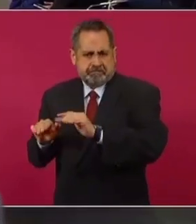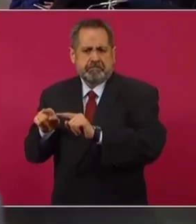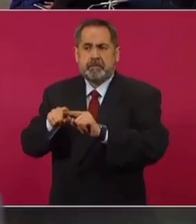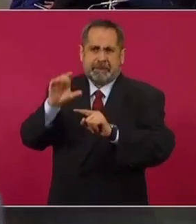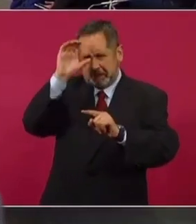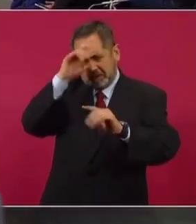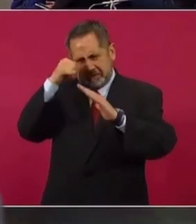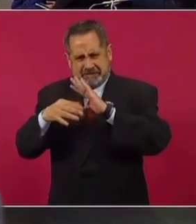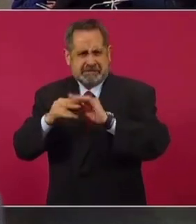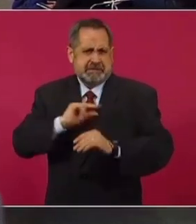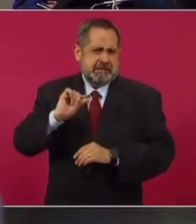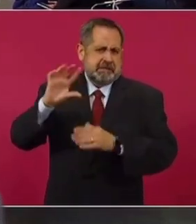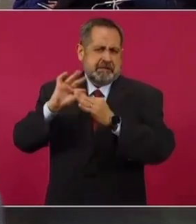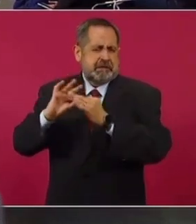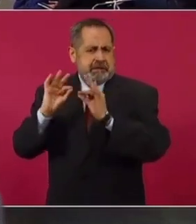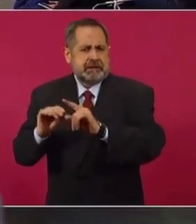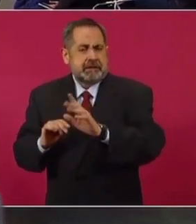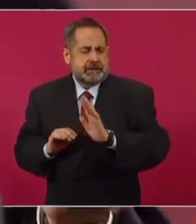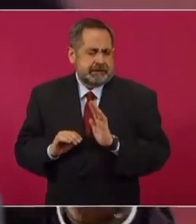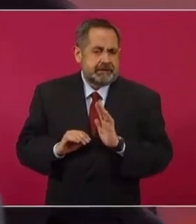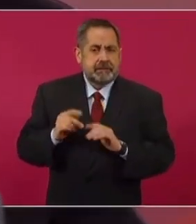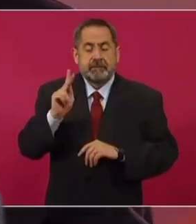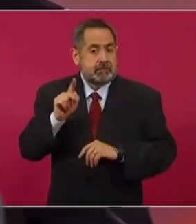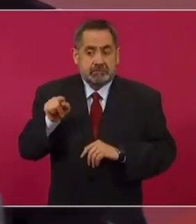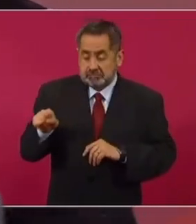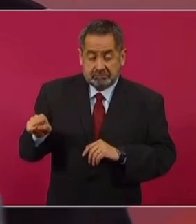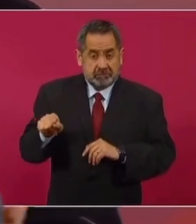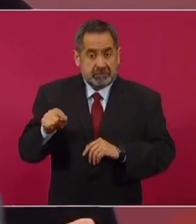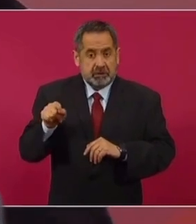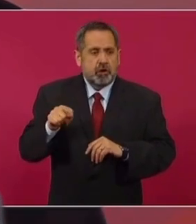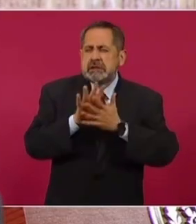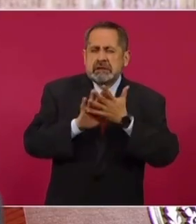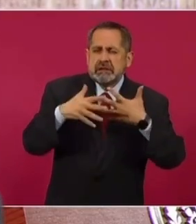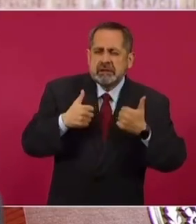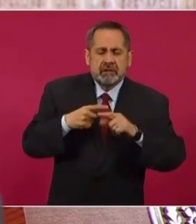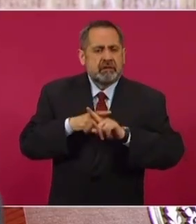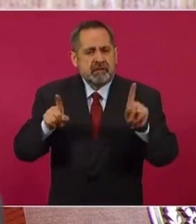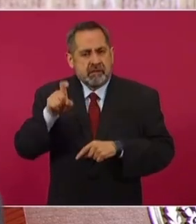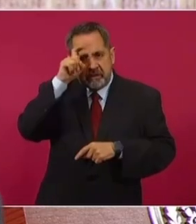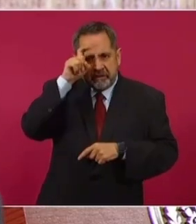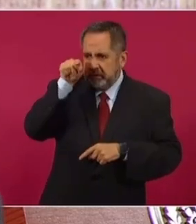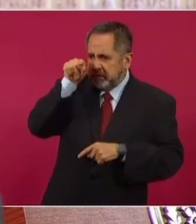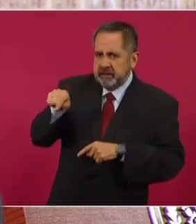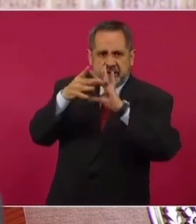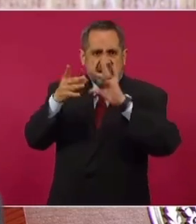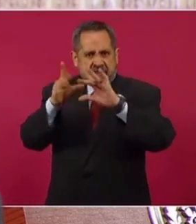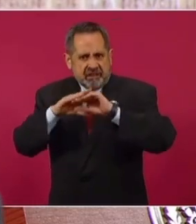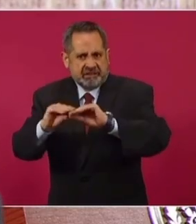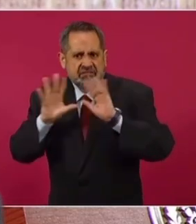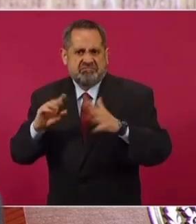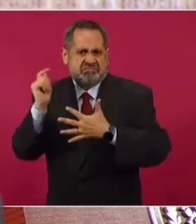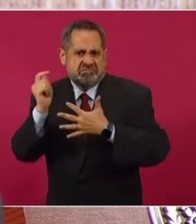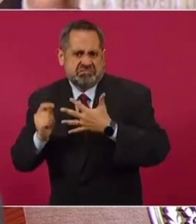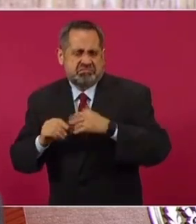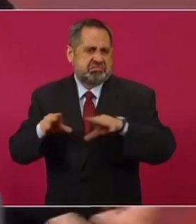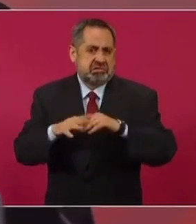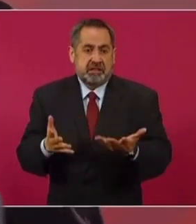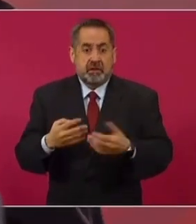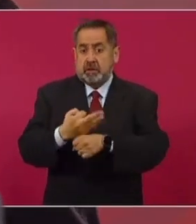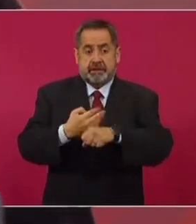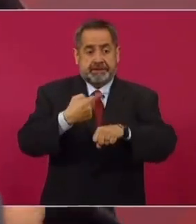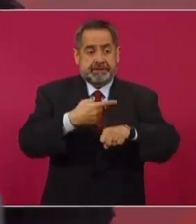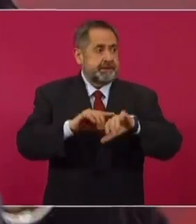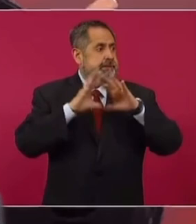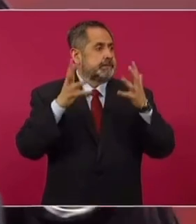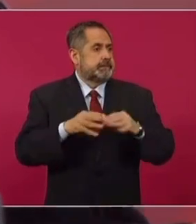Científicos, especialistas. Pero, ¿cómo explican? Y en una pandemia que tiene que ver con todos,